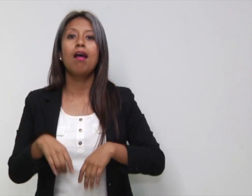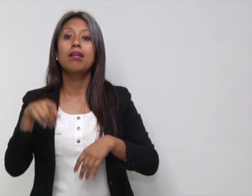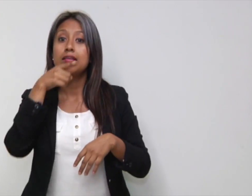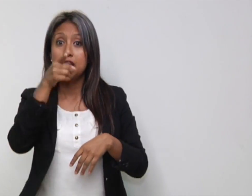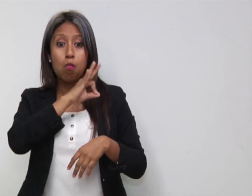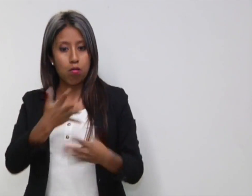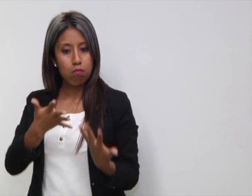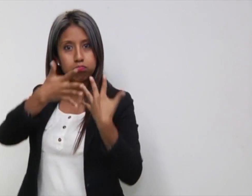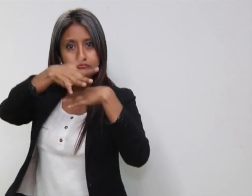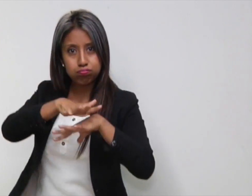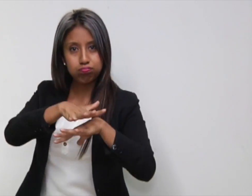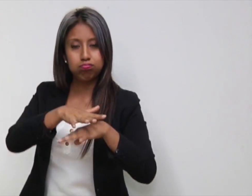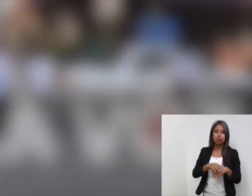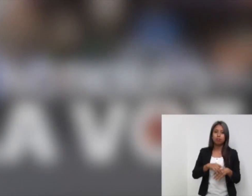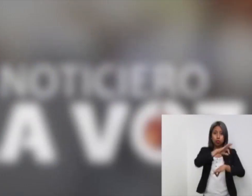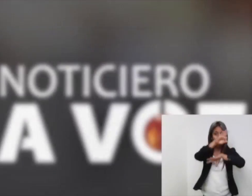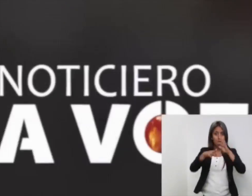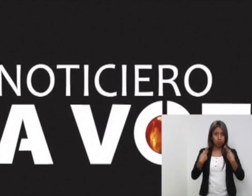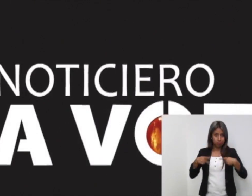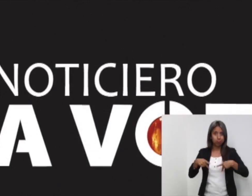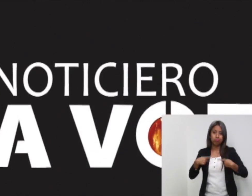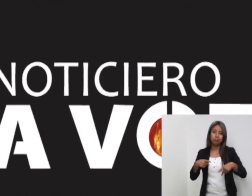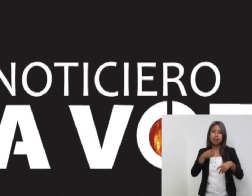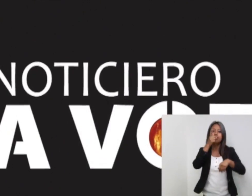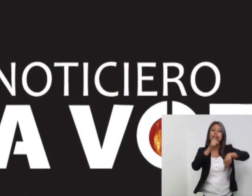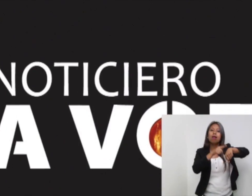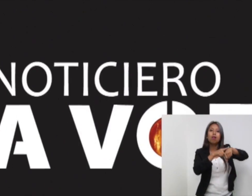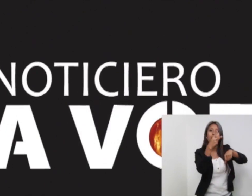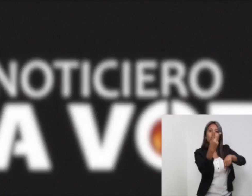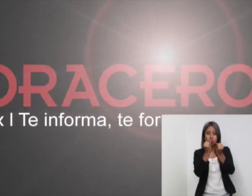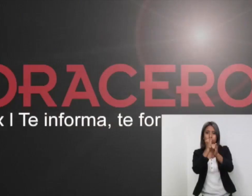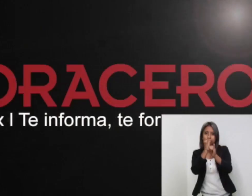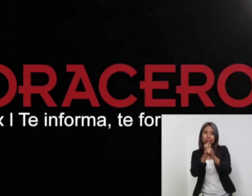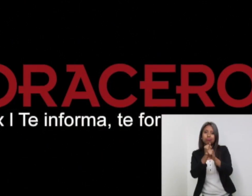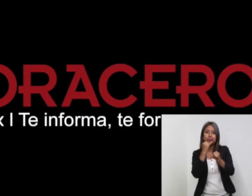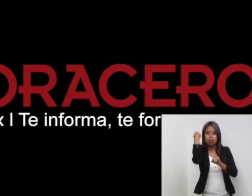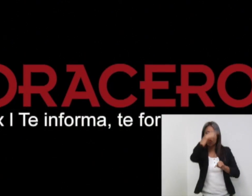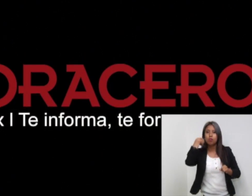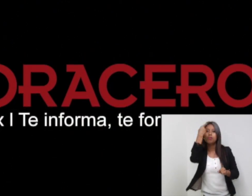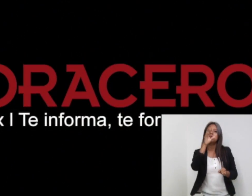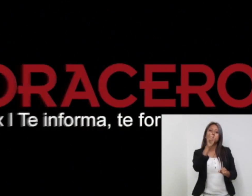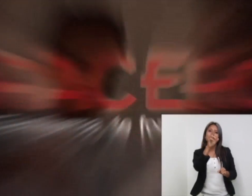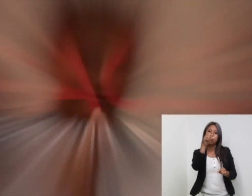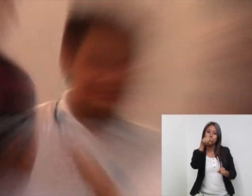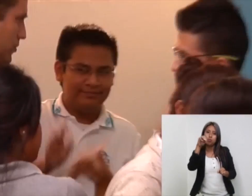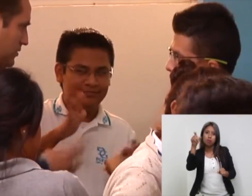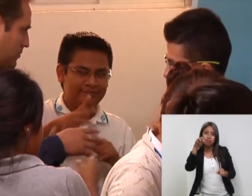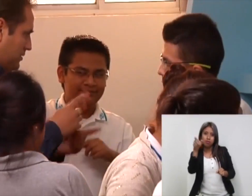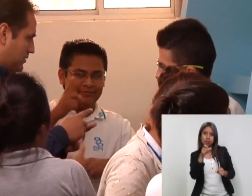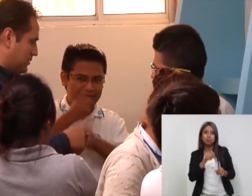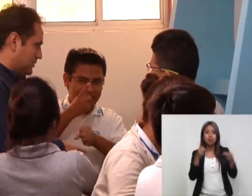accesibilidad e inclusión para todos. En el noticiero La Voz a las 2 de la tarde y en Horacero.com.mx